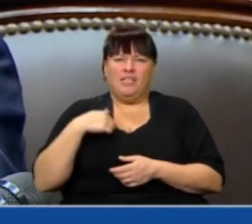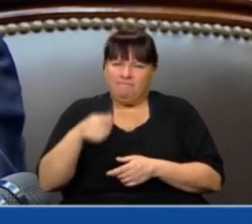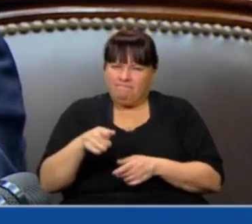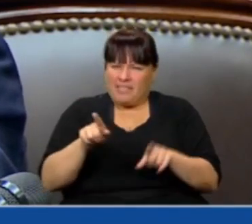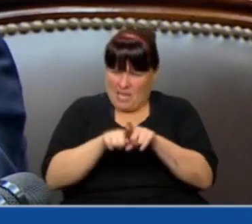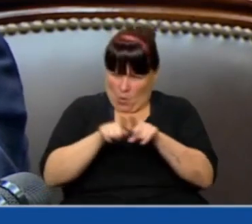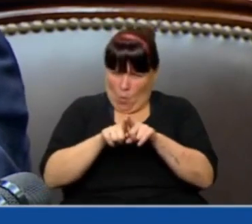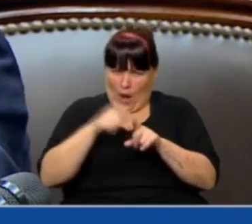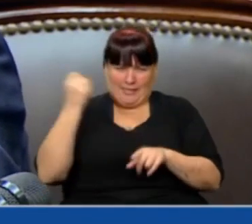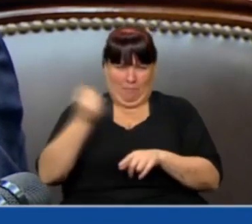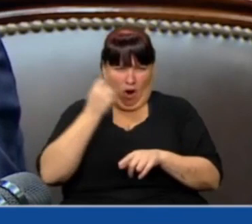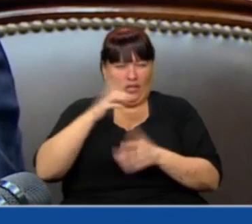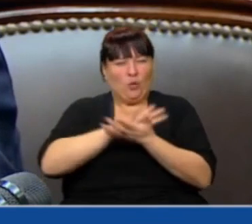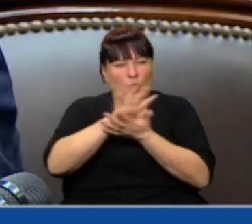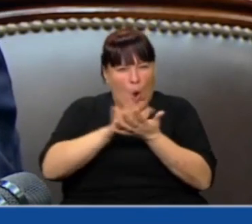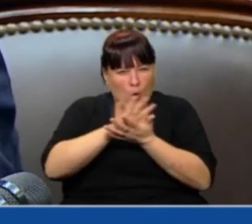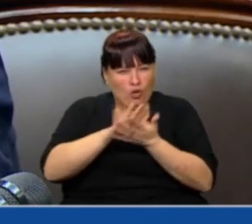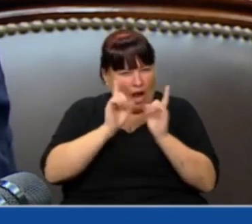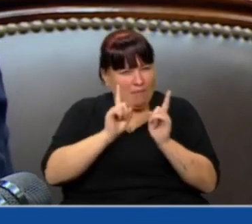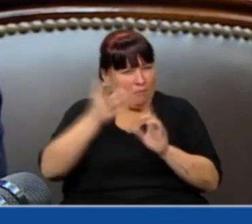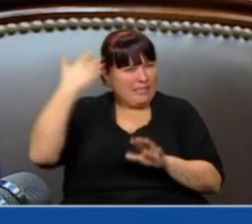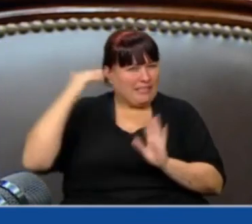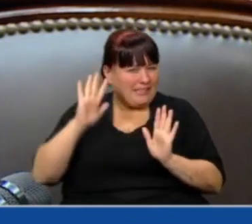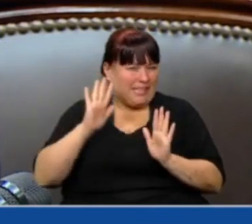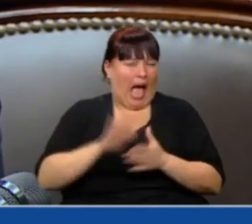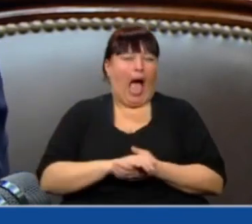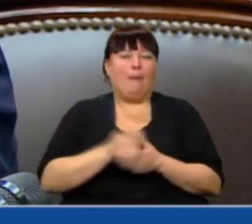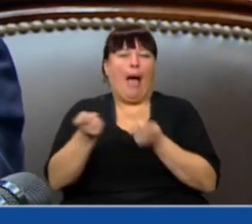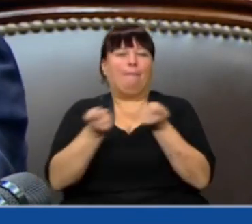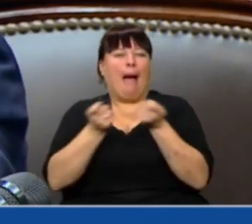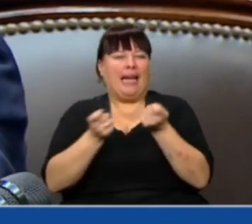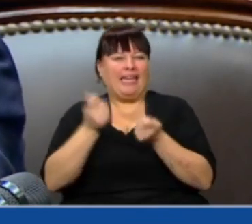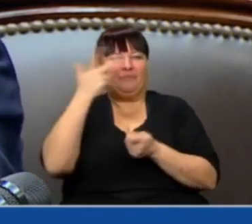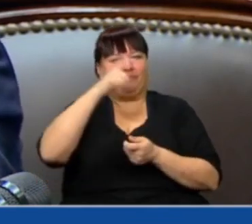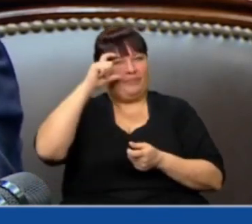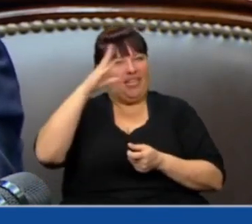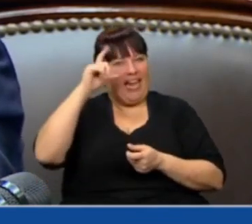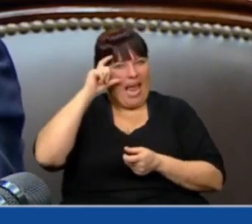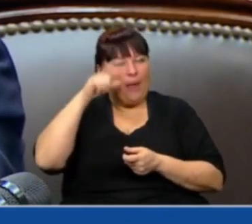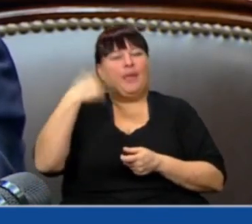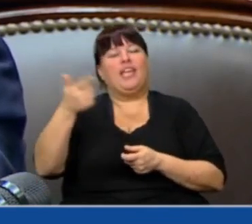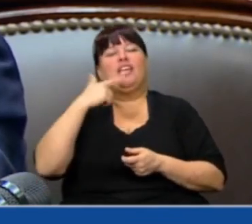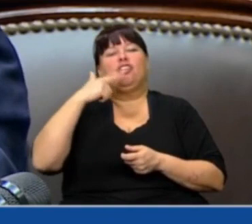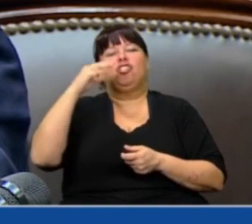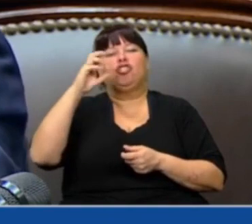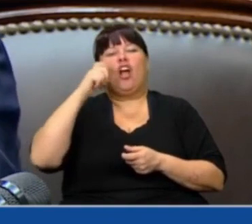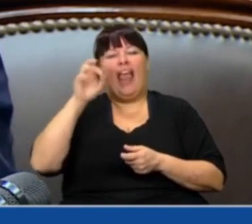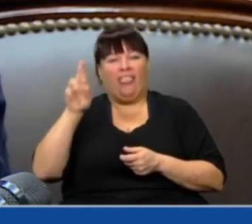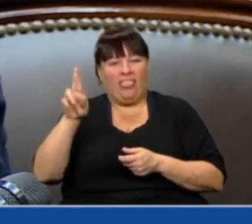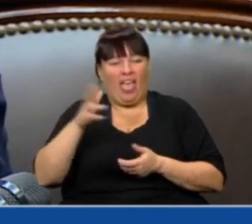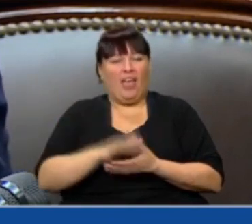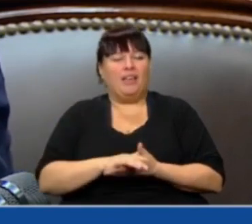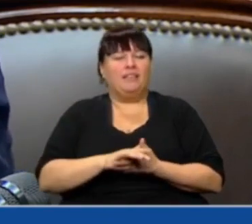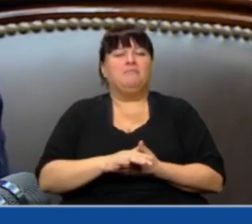la misma matriz fraudulente y corrupta que tenía cuando era manejada por Eve Bonafini y Schoenlender? Porque ni